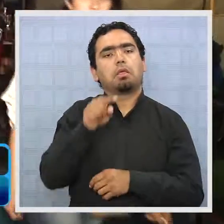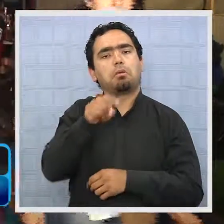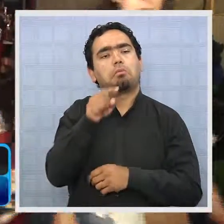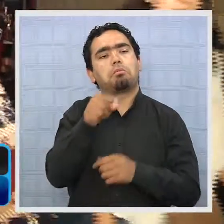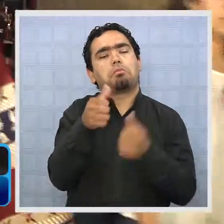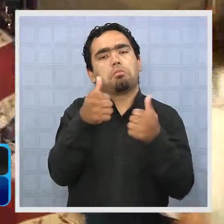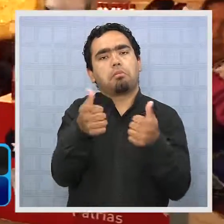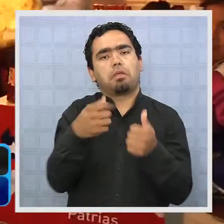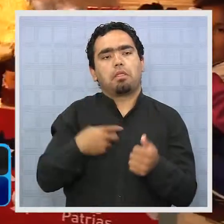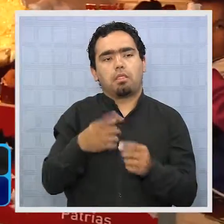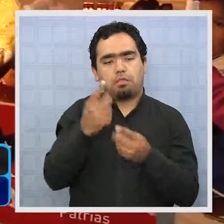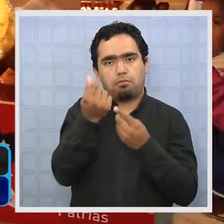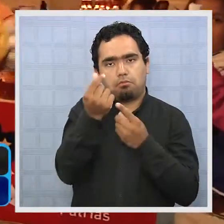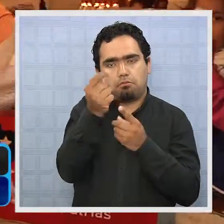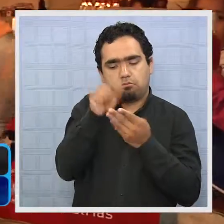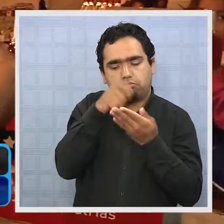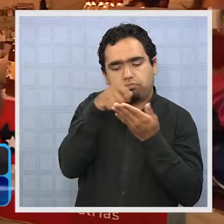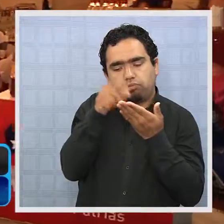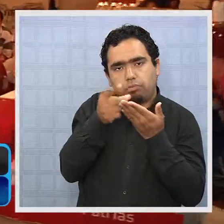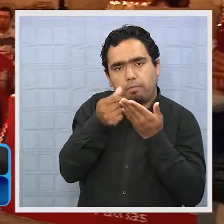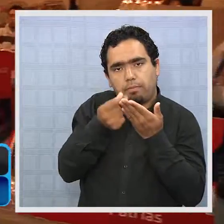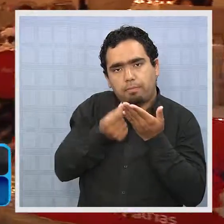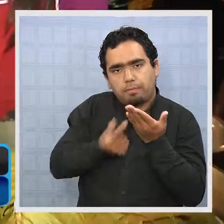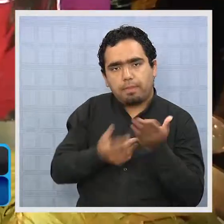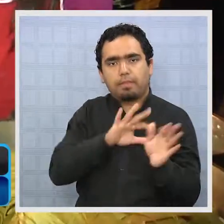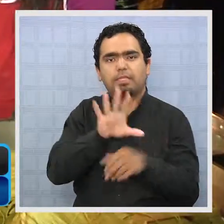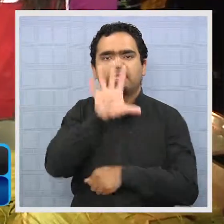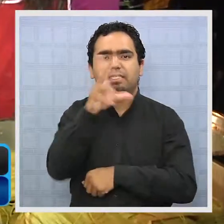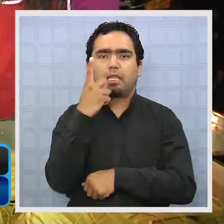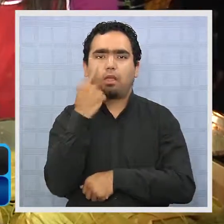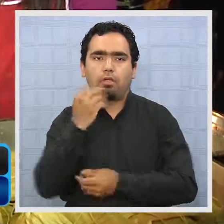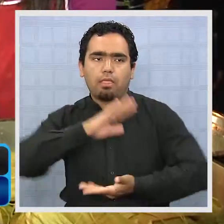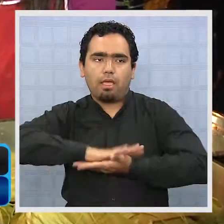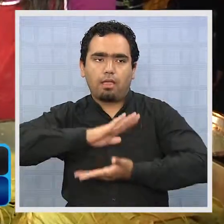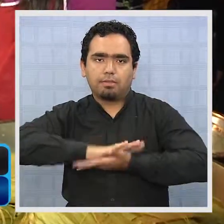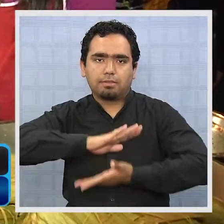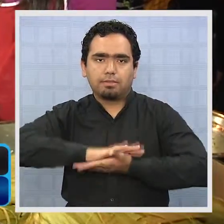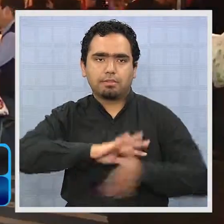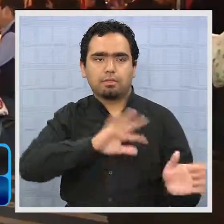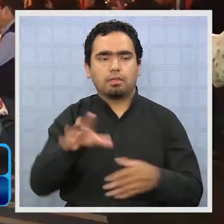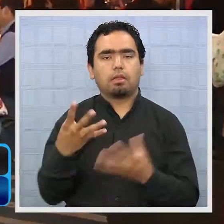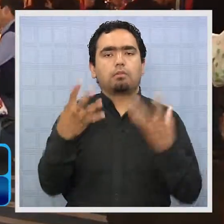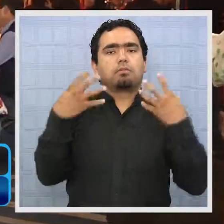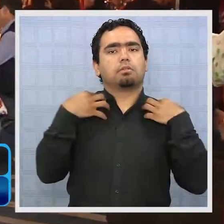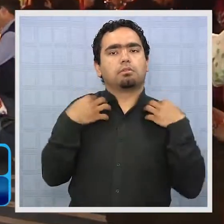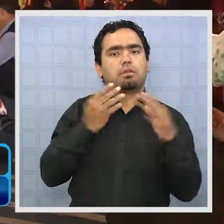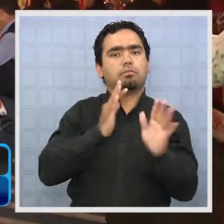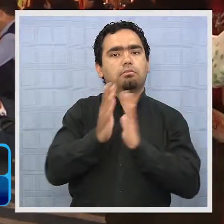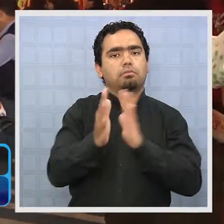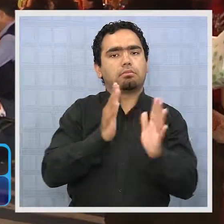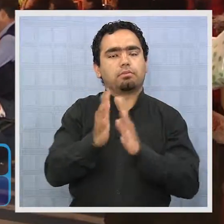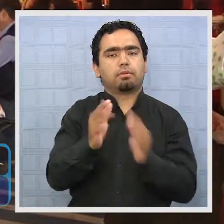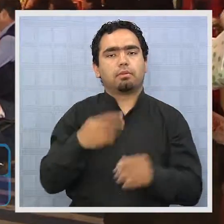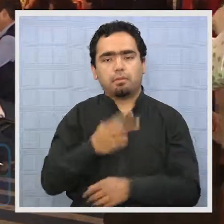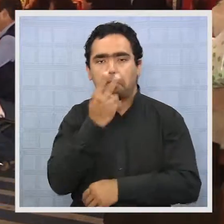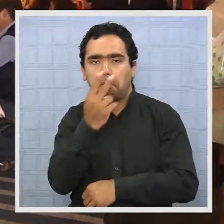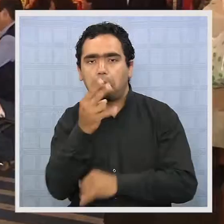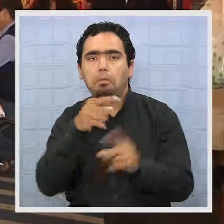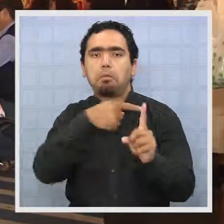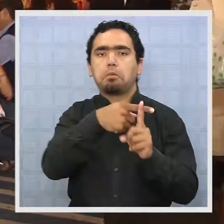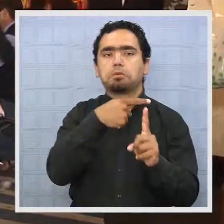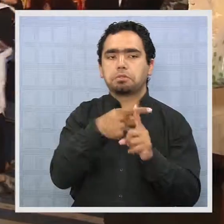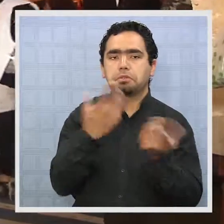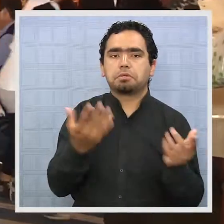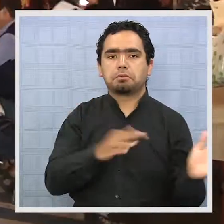en el balance final tras cinco días de festejos. Responsables de la organización también tienen una mirada positiva del